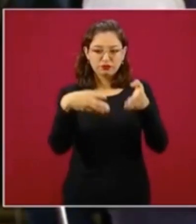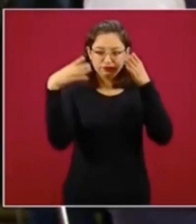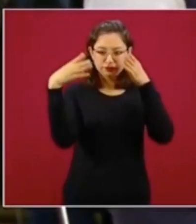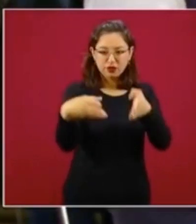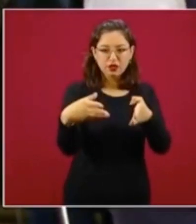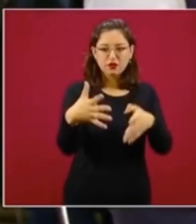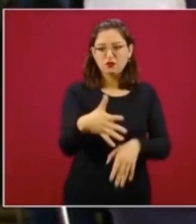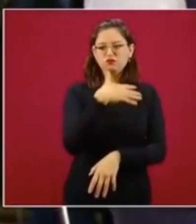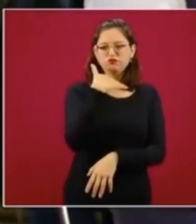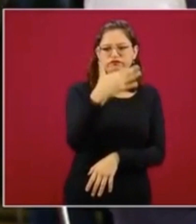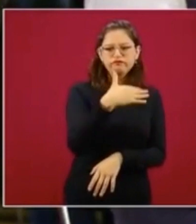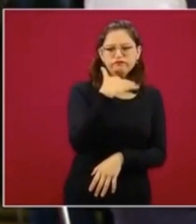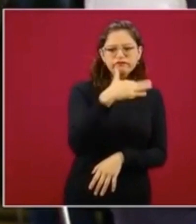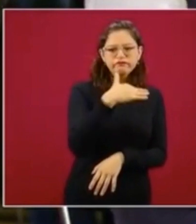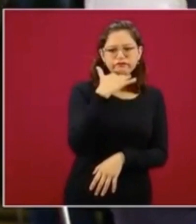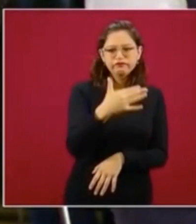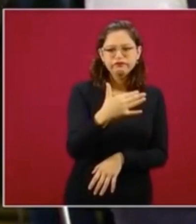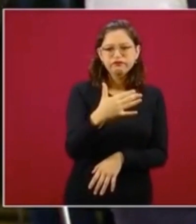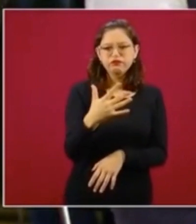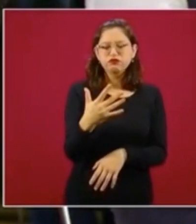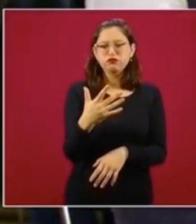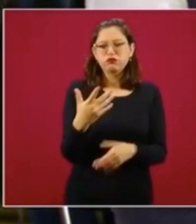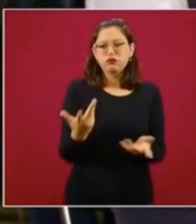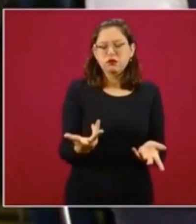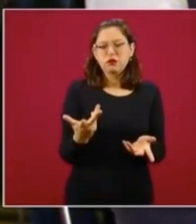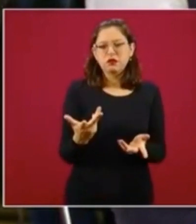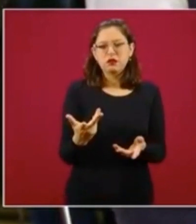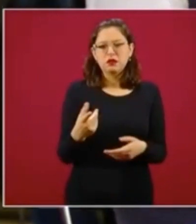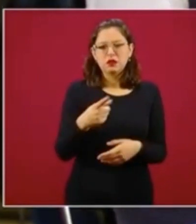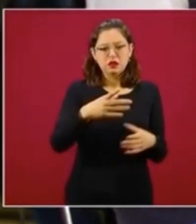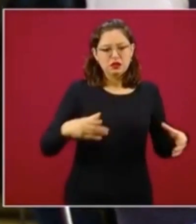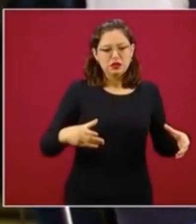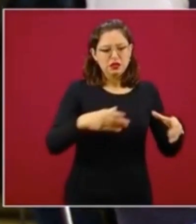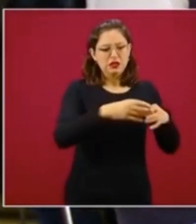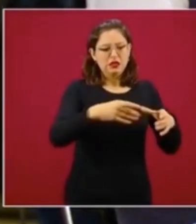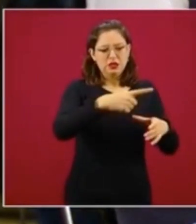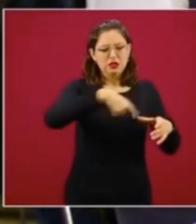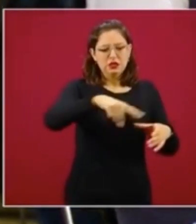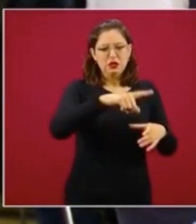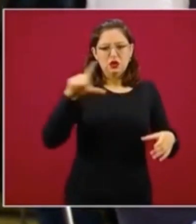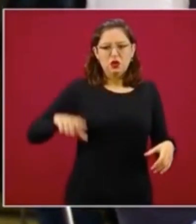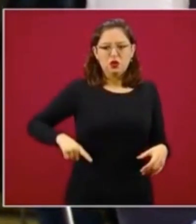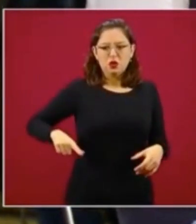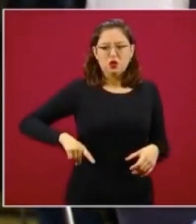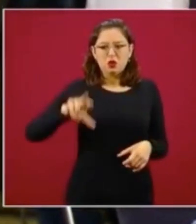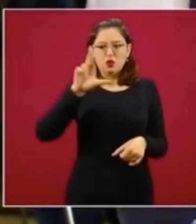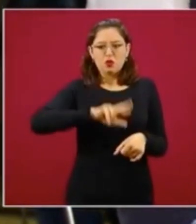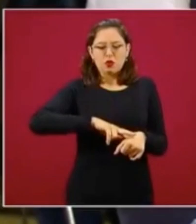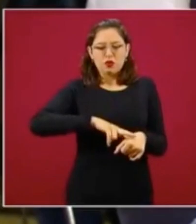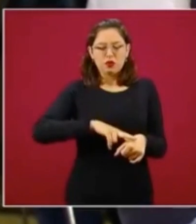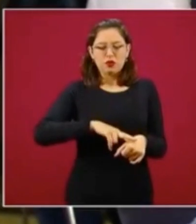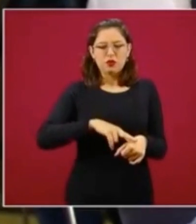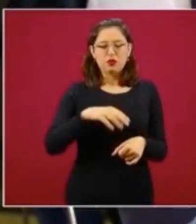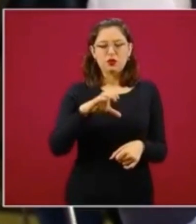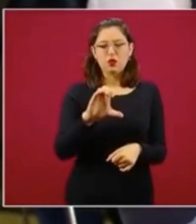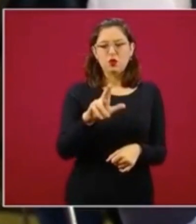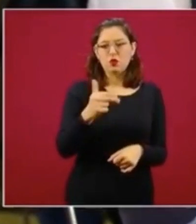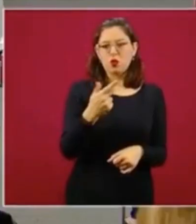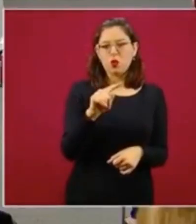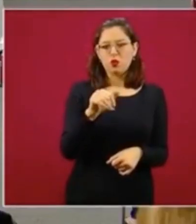corrupción, investigaciones como las que enfrenta el primer círculo del gobernador Cuauhtémoc Blanco?